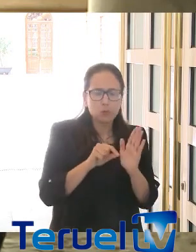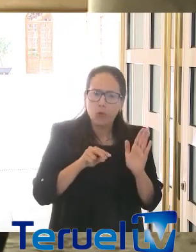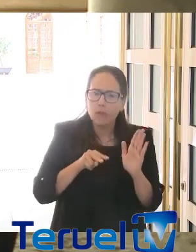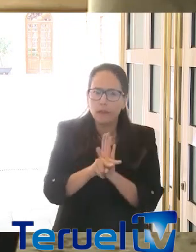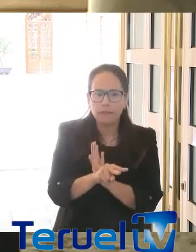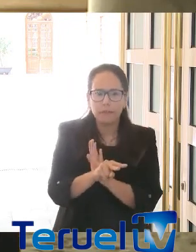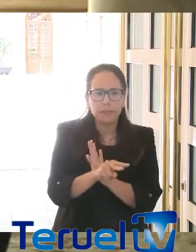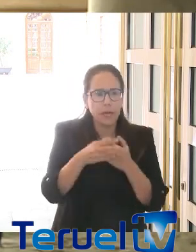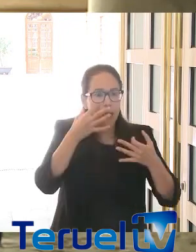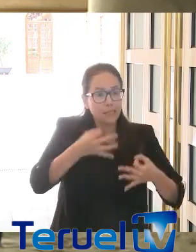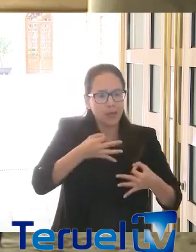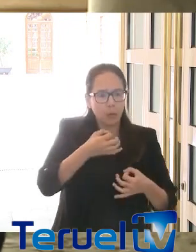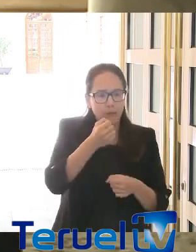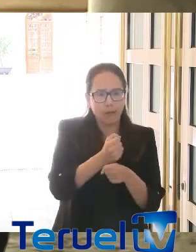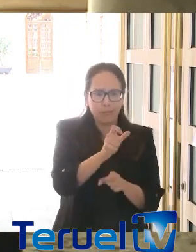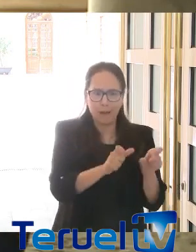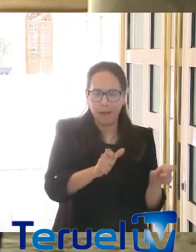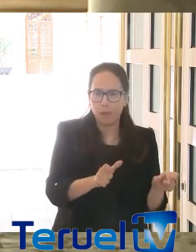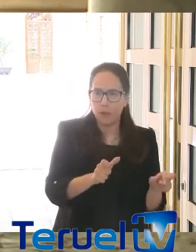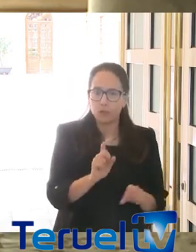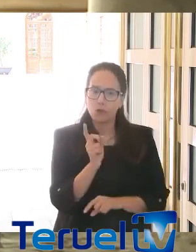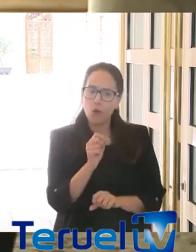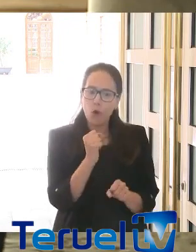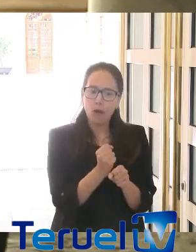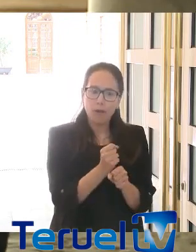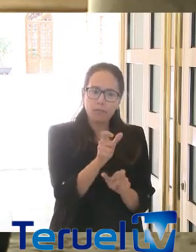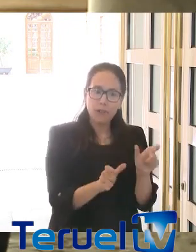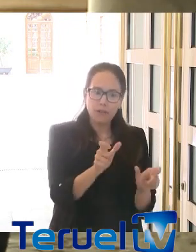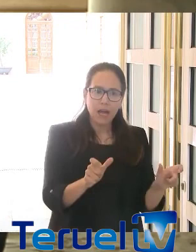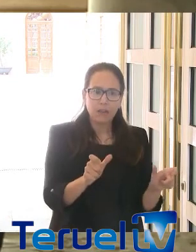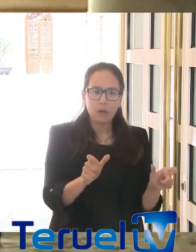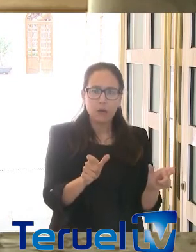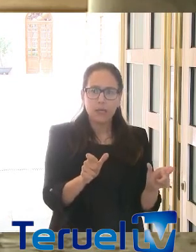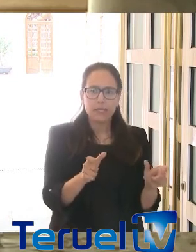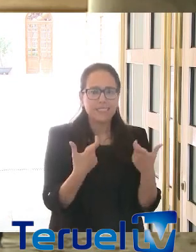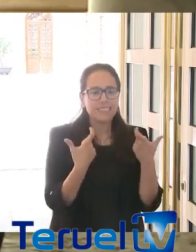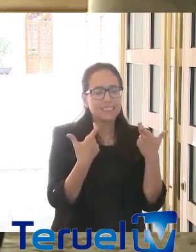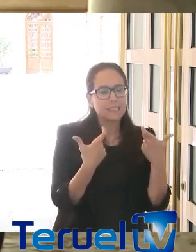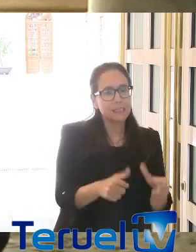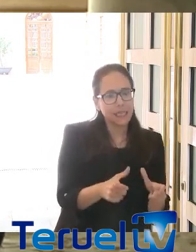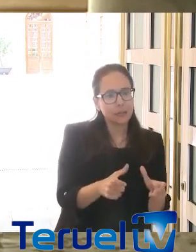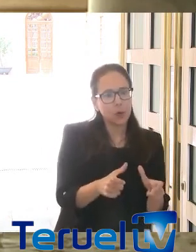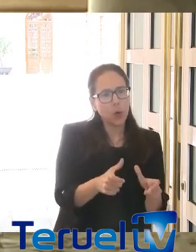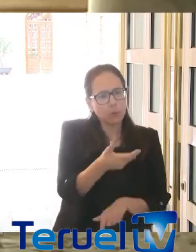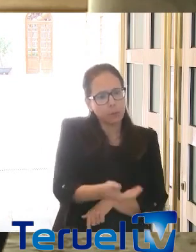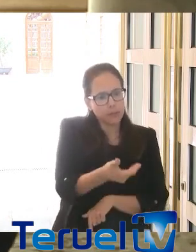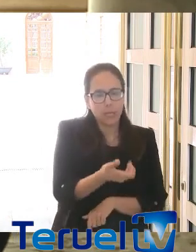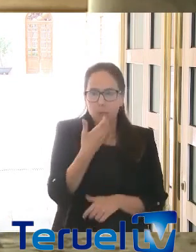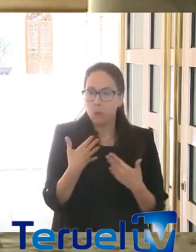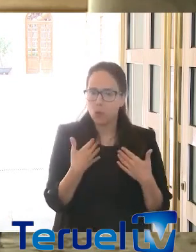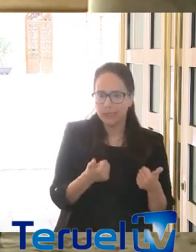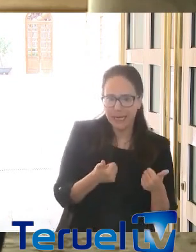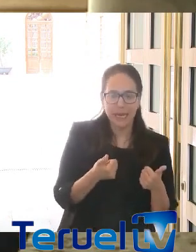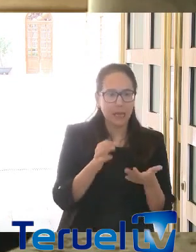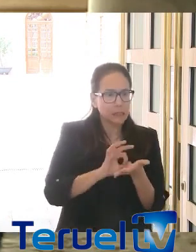vista de la seguridad de los trabajadores, no solamente los trabajadores que trabajan en los sectores esenciales, como pueden ser la sanidad,